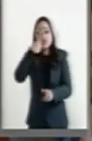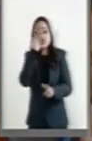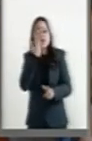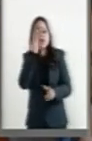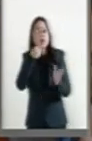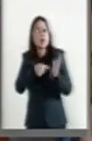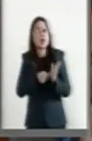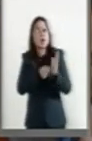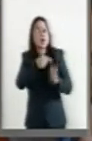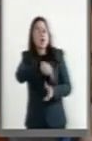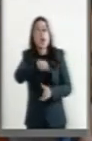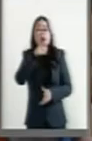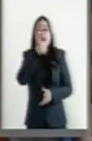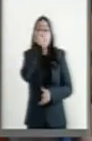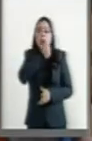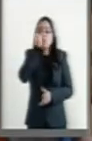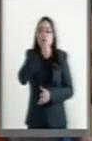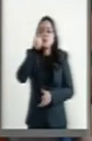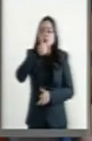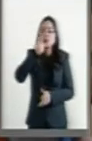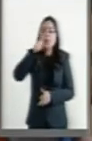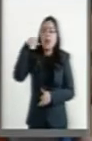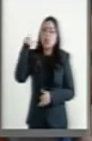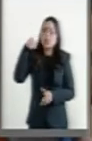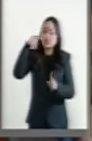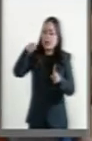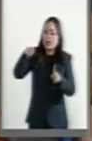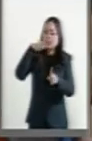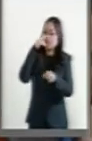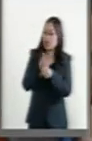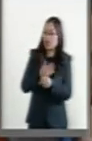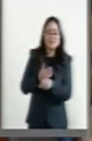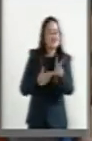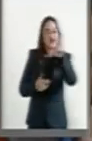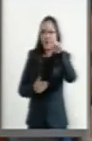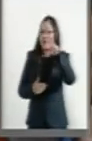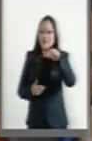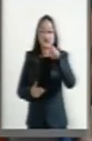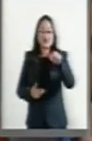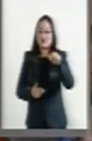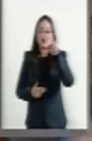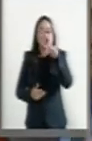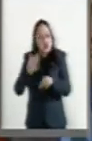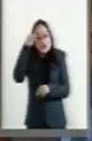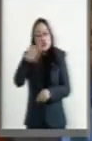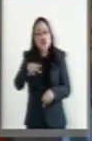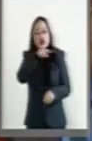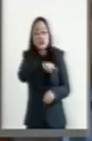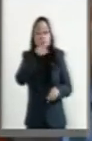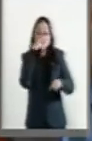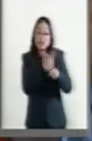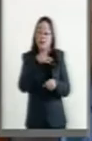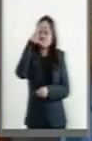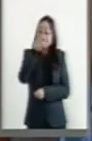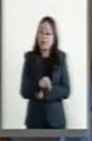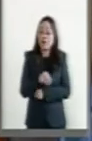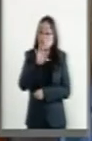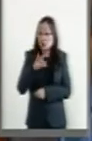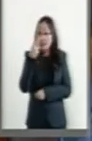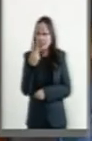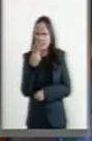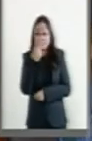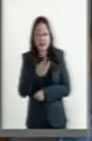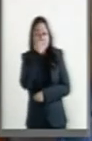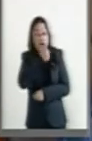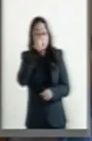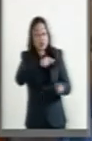que los normalistas de Ayotzinapa son sus victimarios. No lo son. No, señores y señoras, no nos equivoquemos. Si vamos a darle